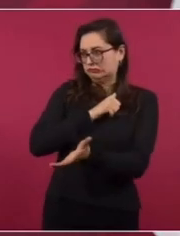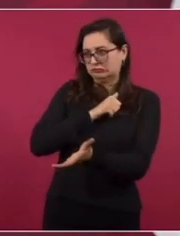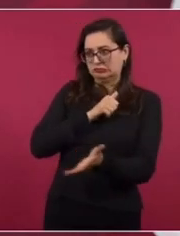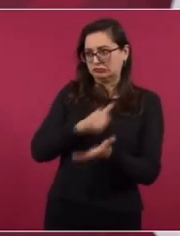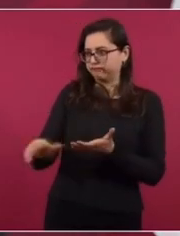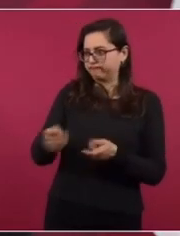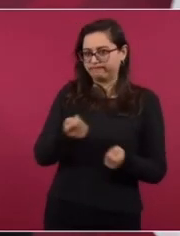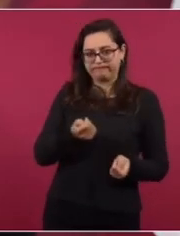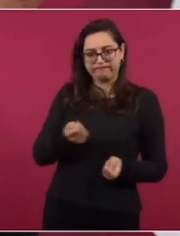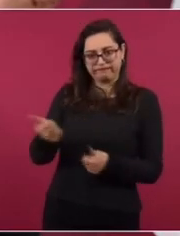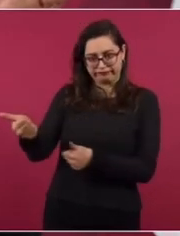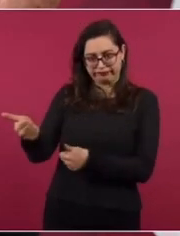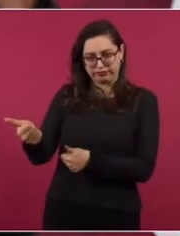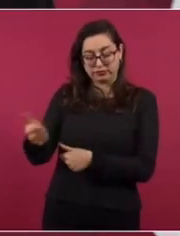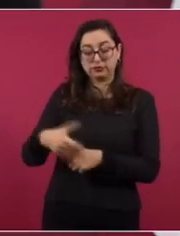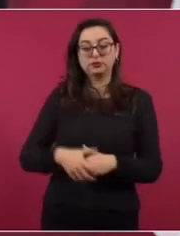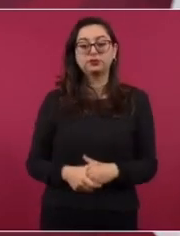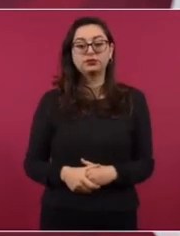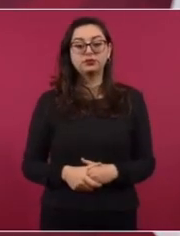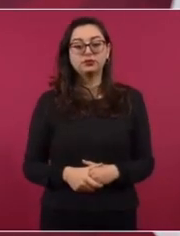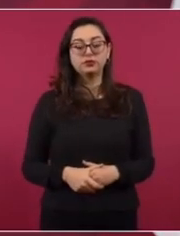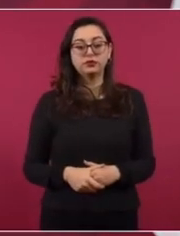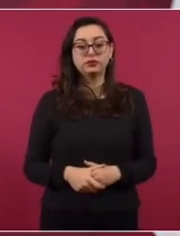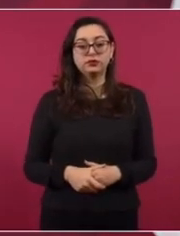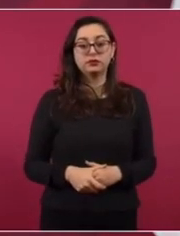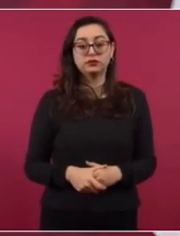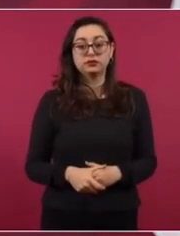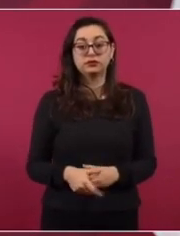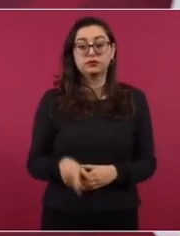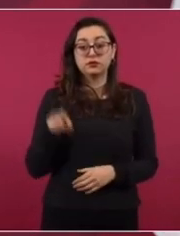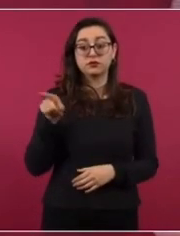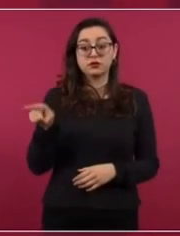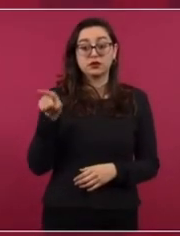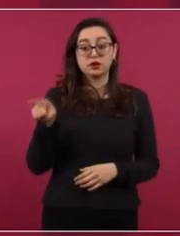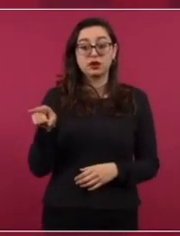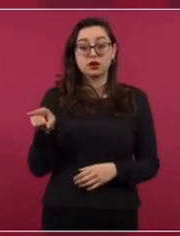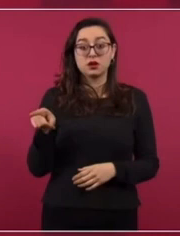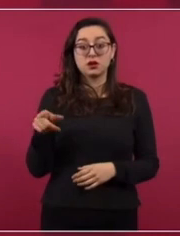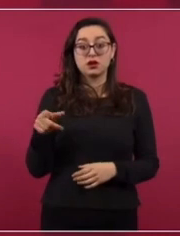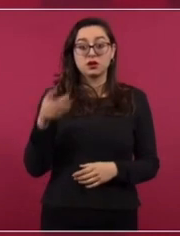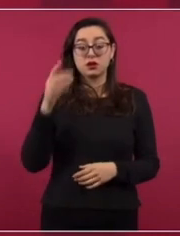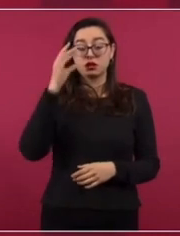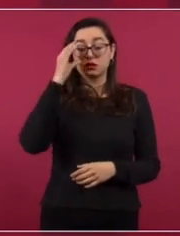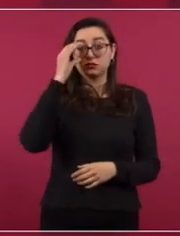Pero cuando se va a buscar a Evo,